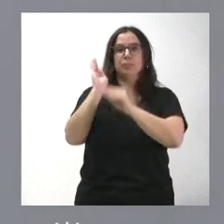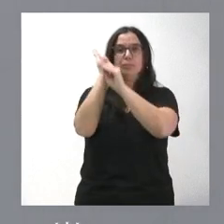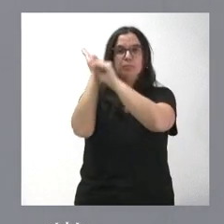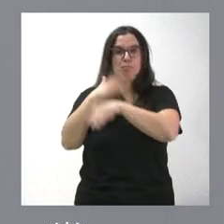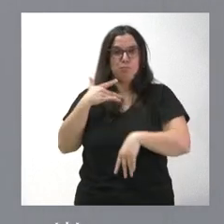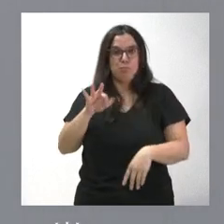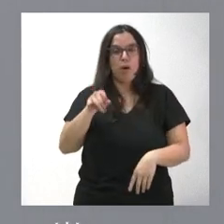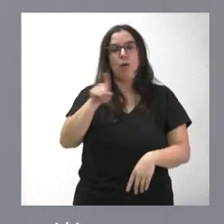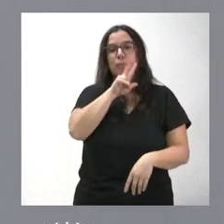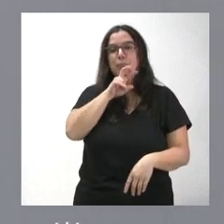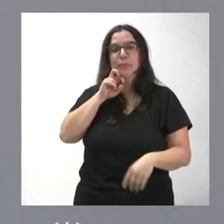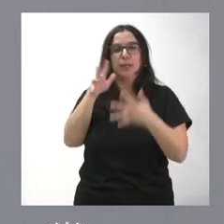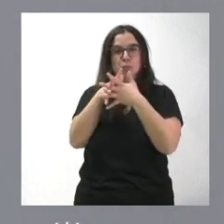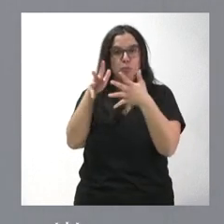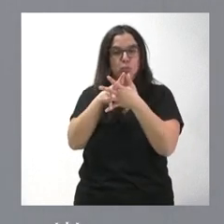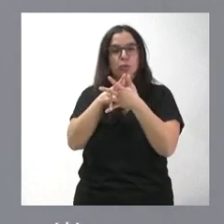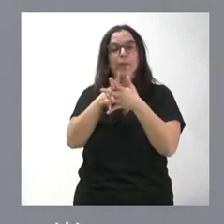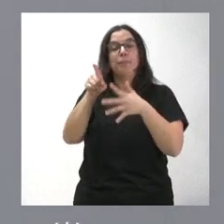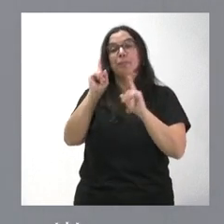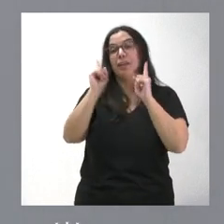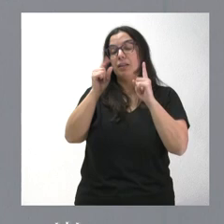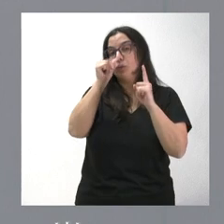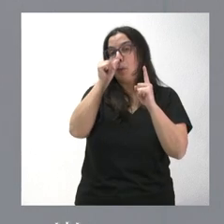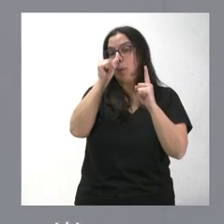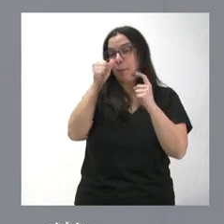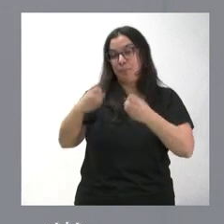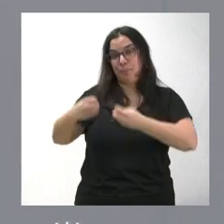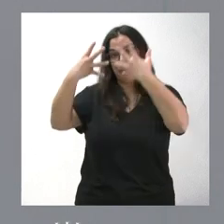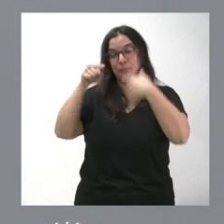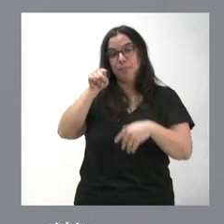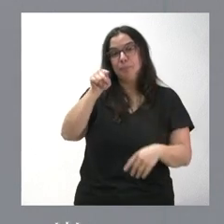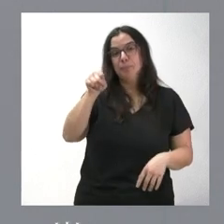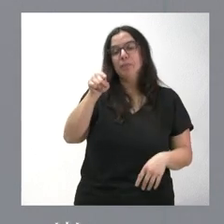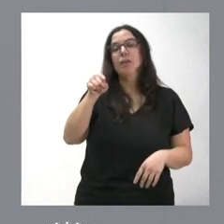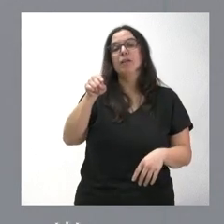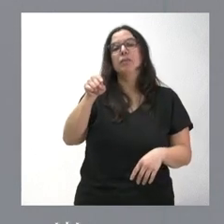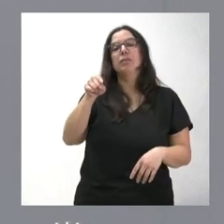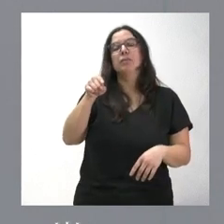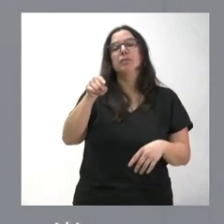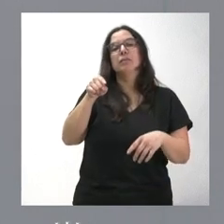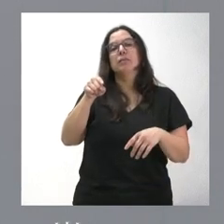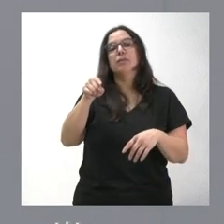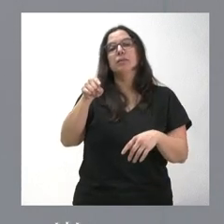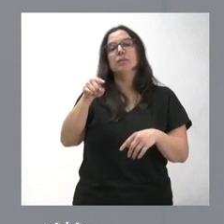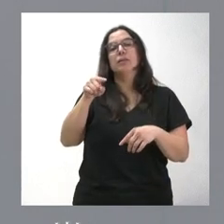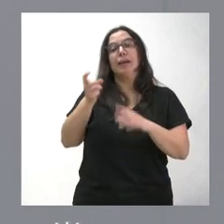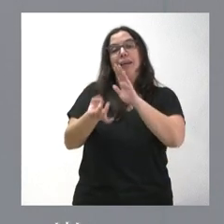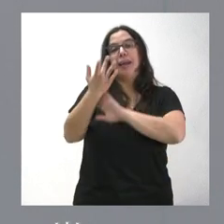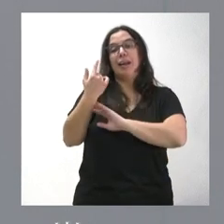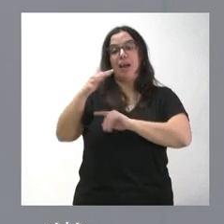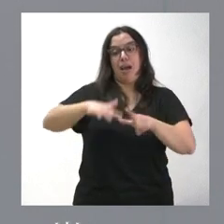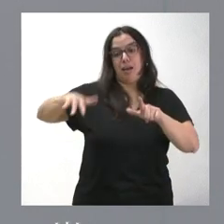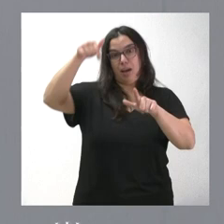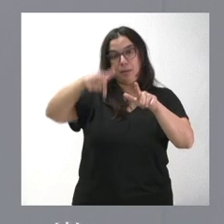manteniéndose su estructura. Y, en este caso, dicha edificación proyecta la existencia de una planta baja